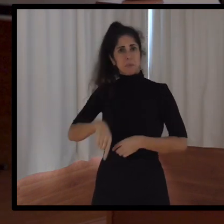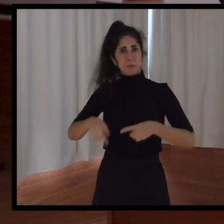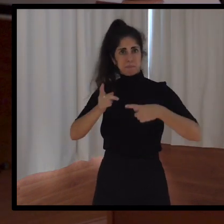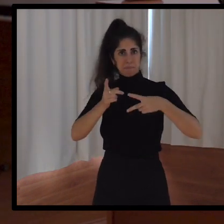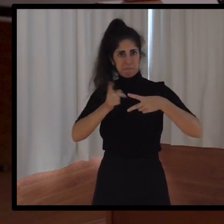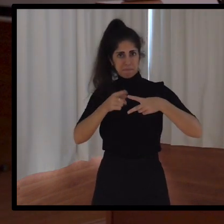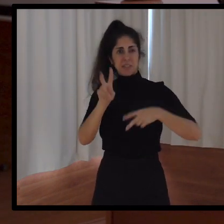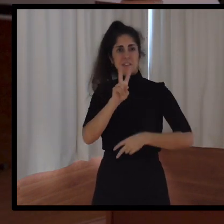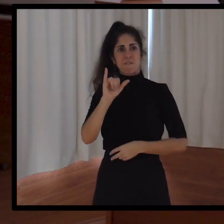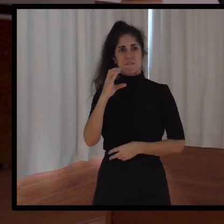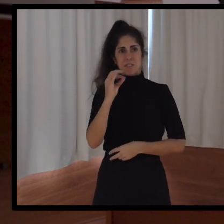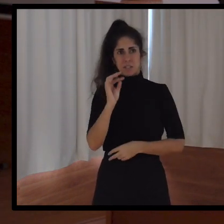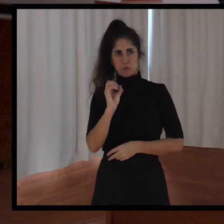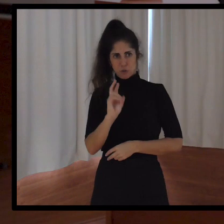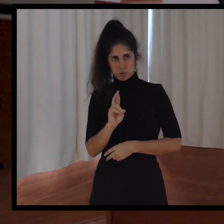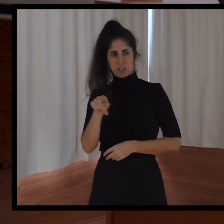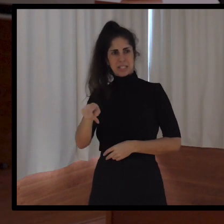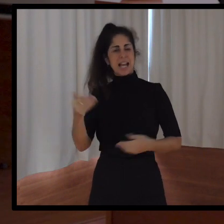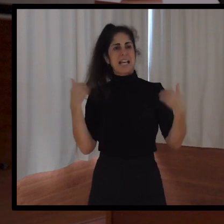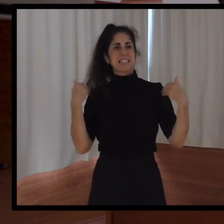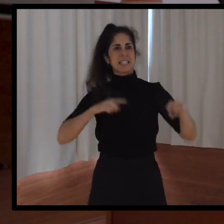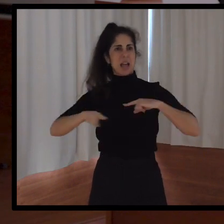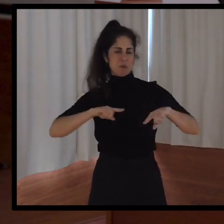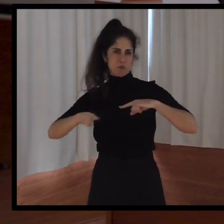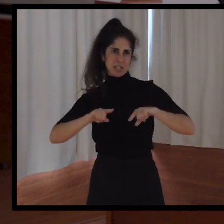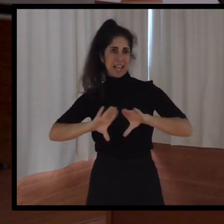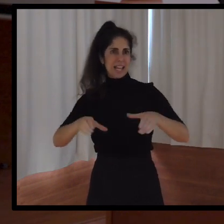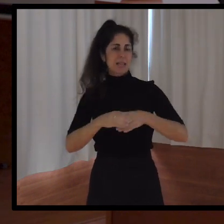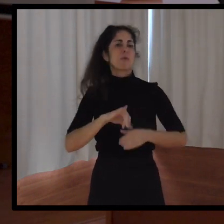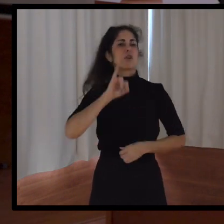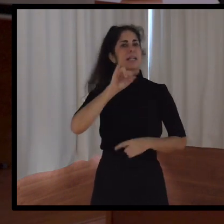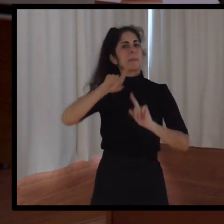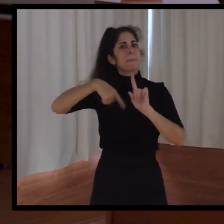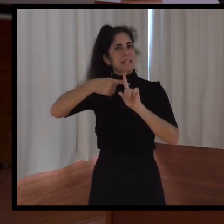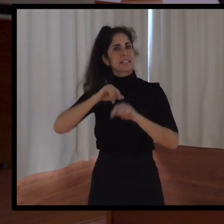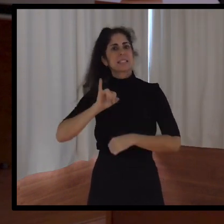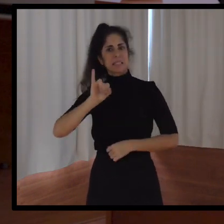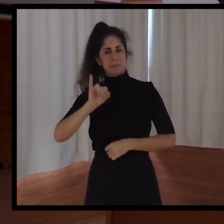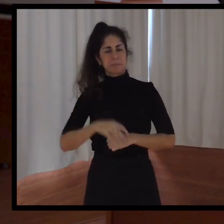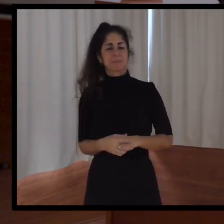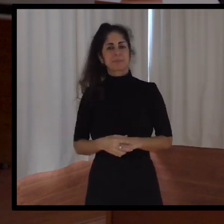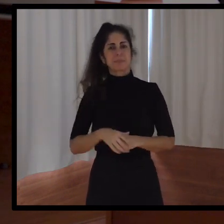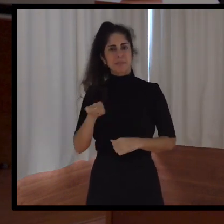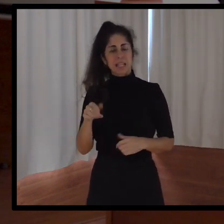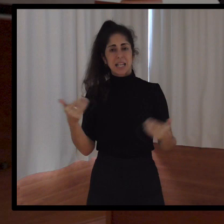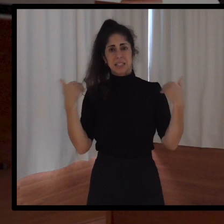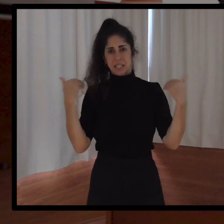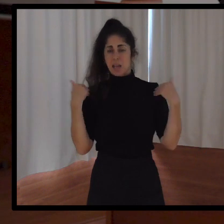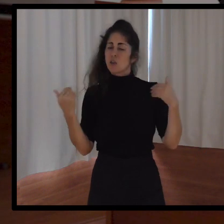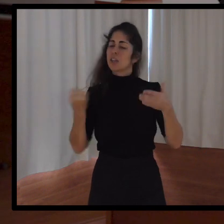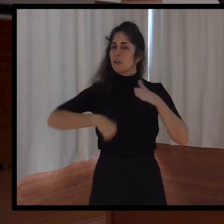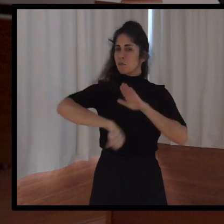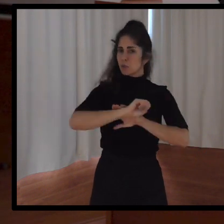IMAXI de Las Palmas desde 2016. Es entrenador nacional de fútbol y además de natación. Es